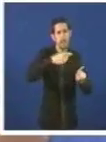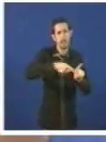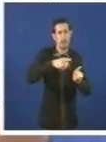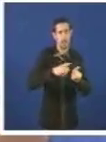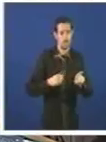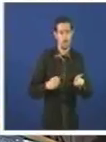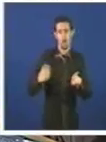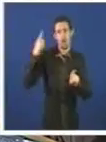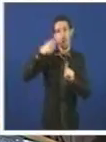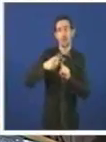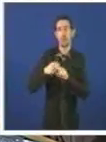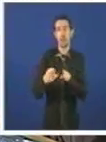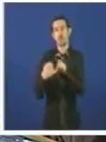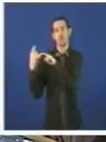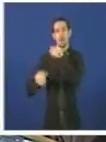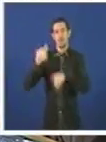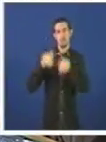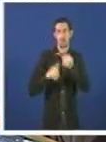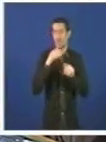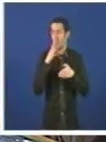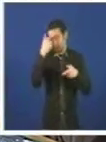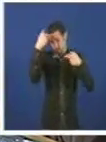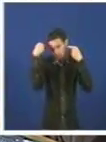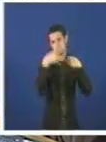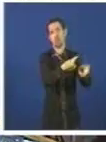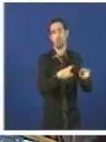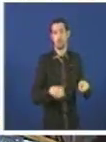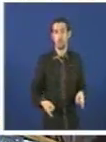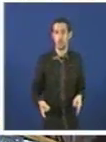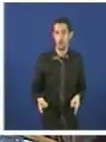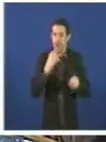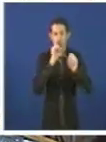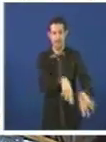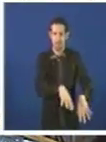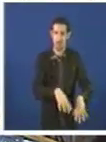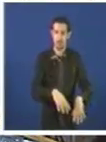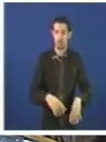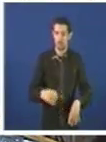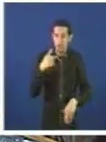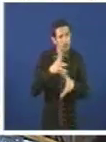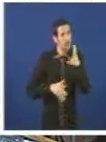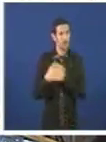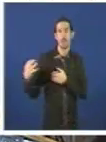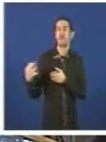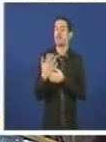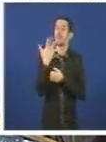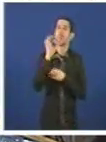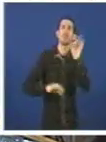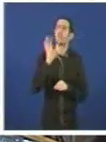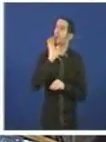electoral e agora deixanas a súa sorte abandónanas. Retifique ese 50%